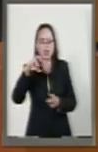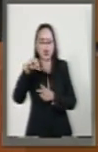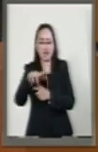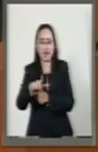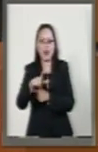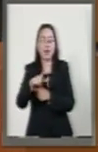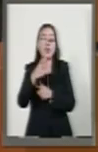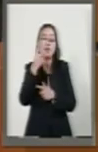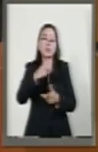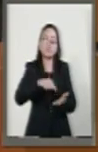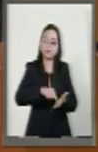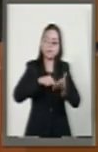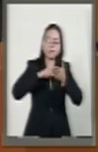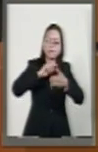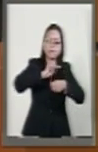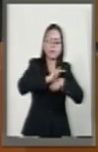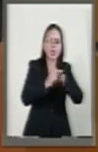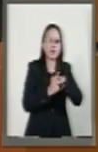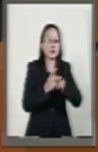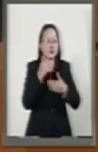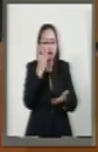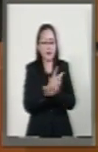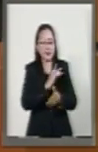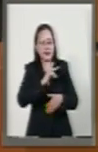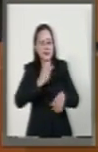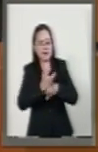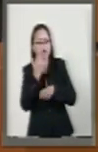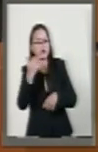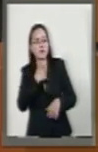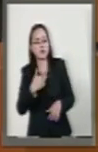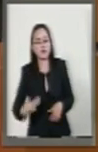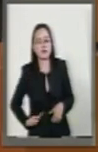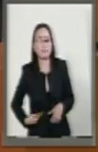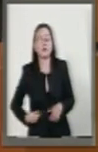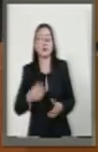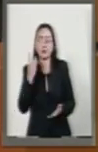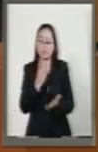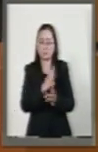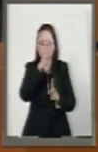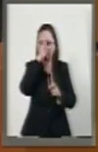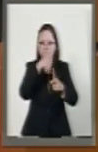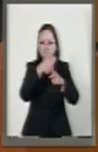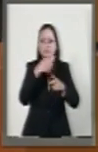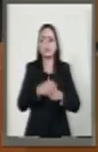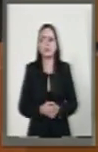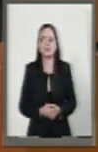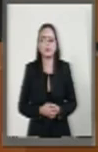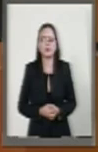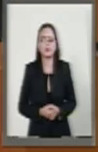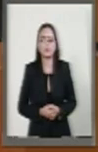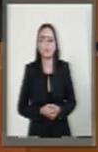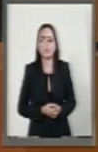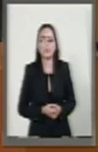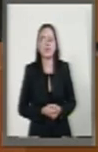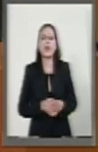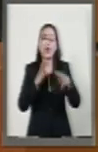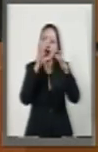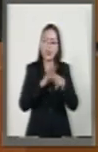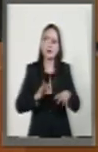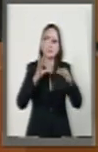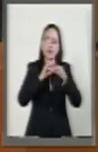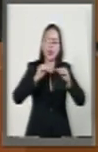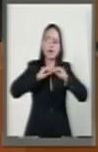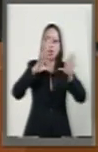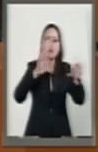dirigimos a controlar deuda de estados y municipios. Y hay que poner el punto en lo que es